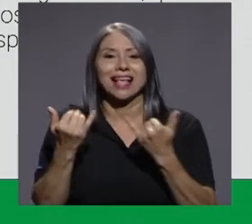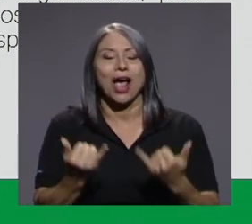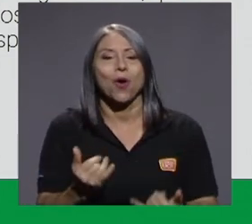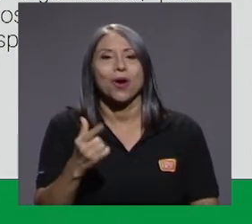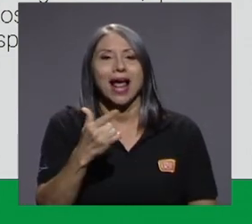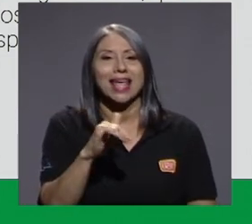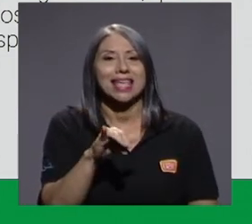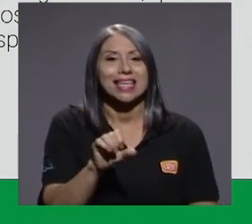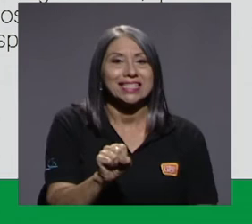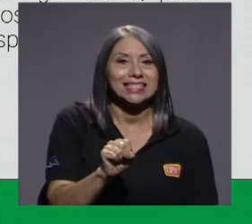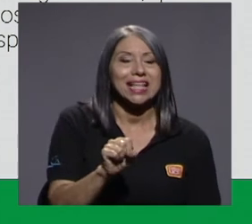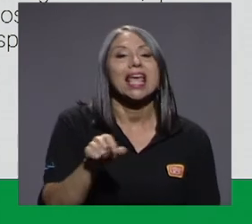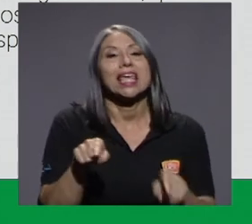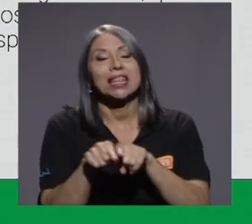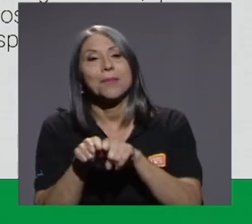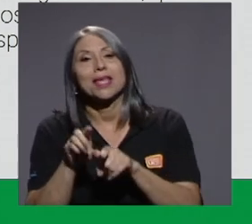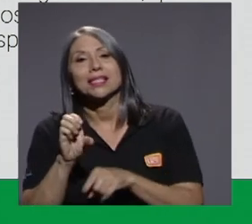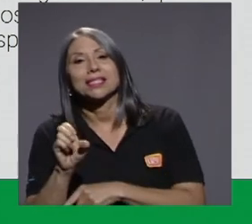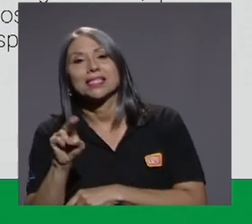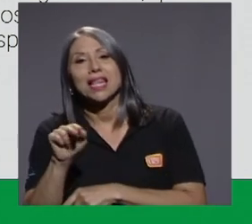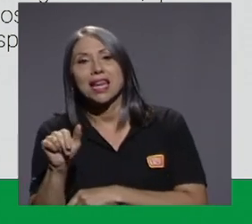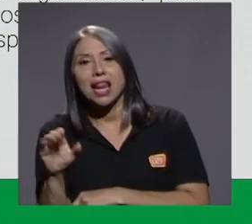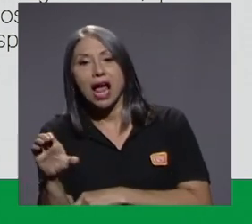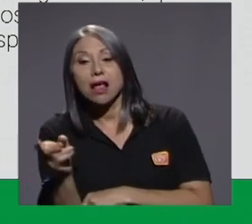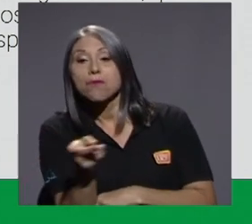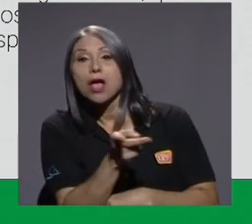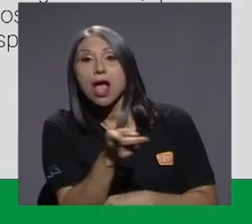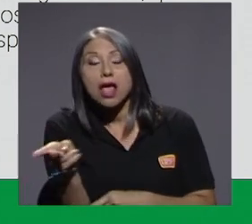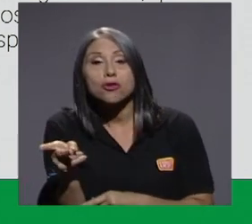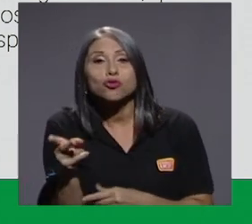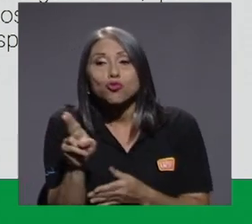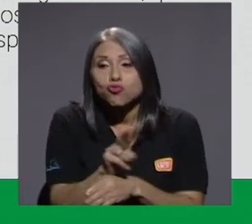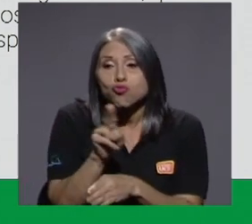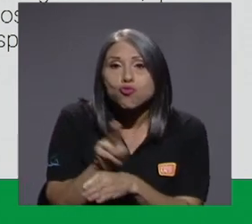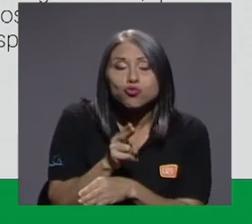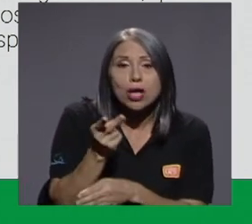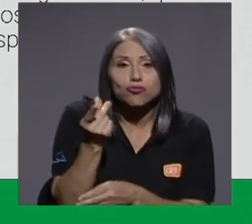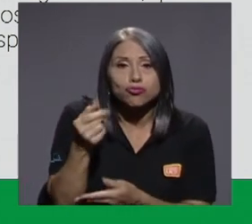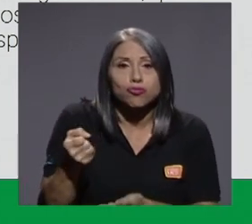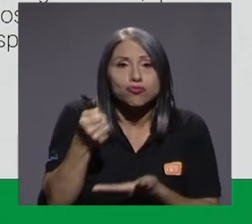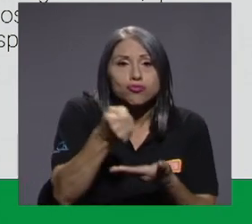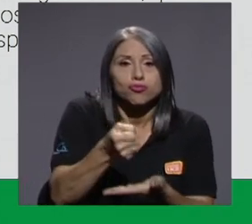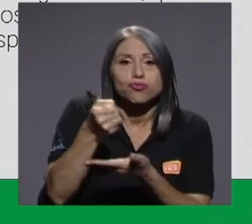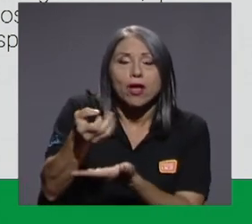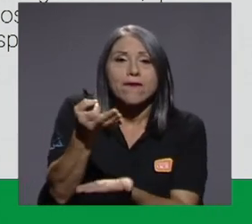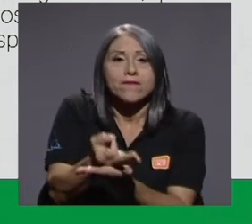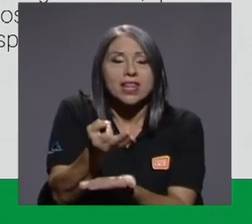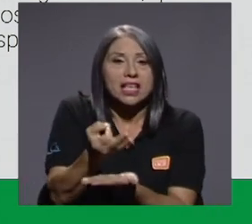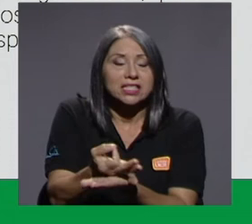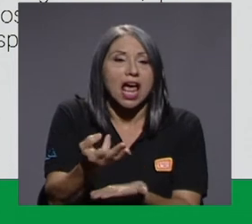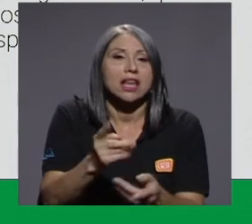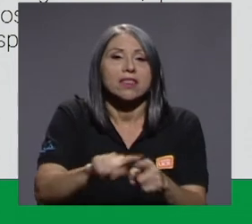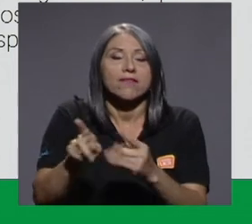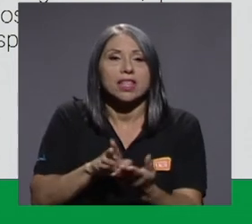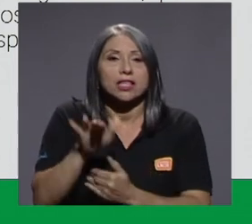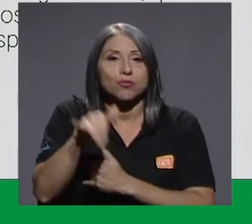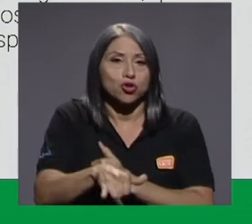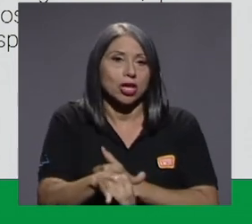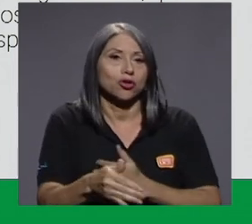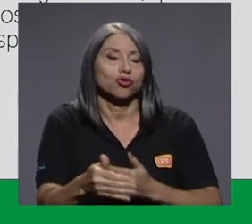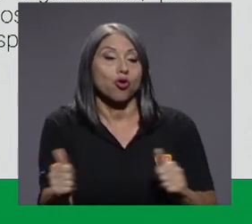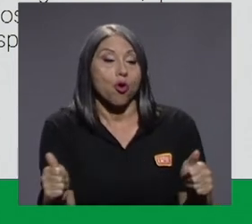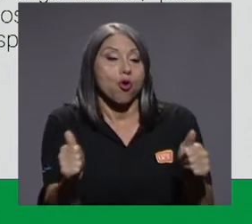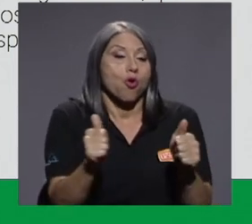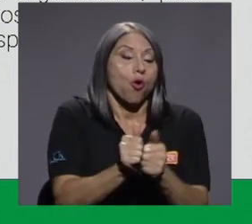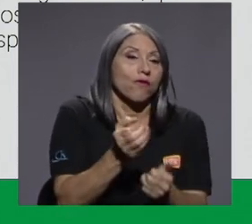el SINAC, y que también canaliza recursos para financiar diferentes proyectos, ¿verdad? Puede ser cofinanciar, conservar la naturaleza,